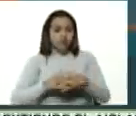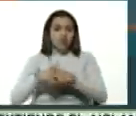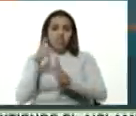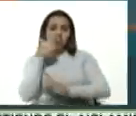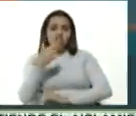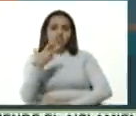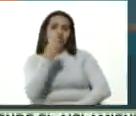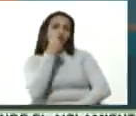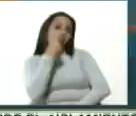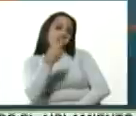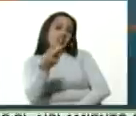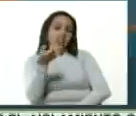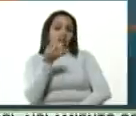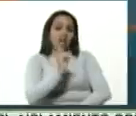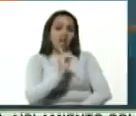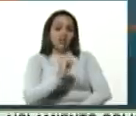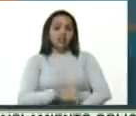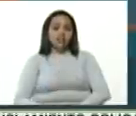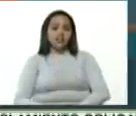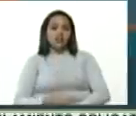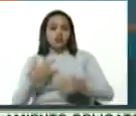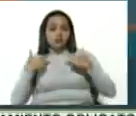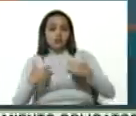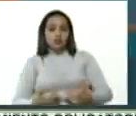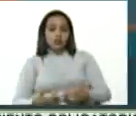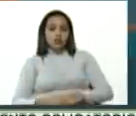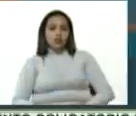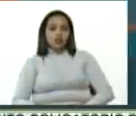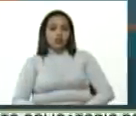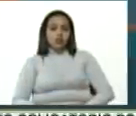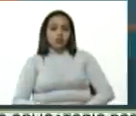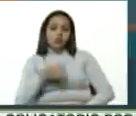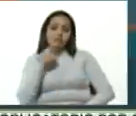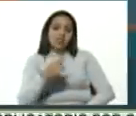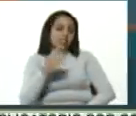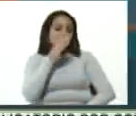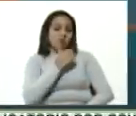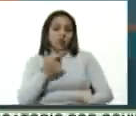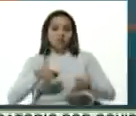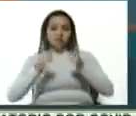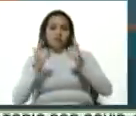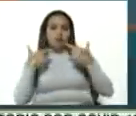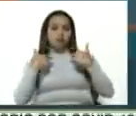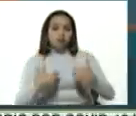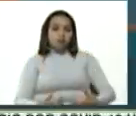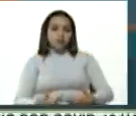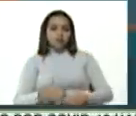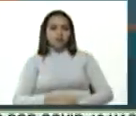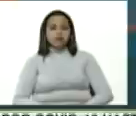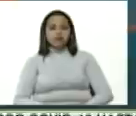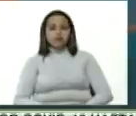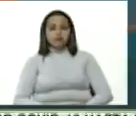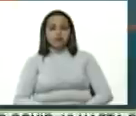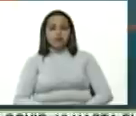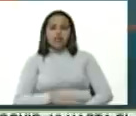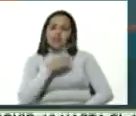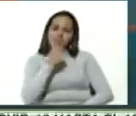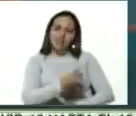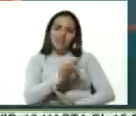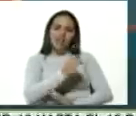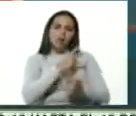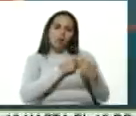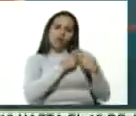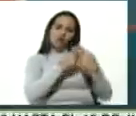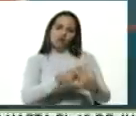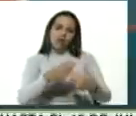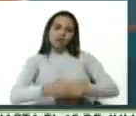digan ustedes que hay excepciones humanitarias cuando en la práctica no las hay. Y tengan la voluntad de levantar esas